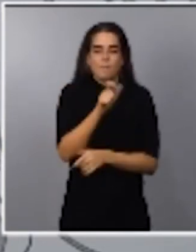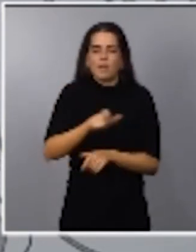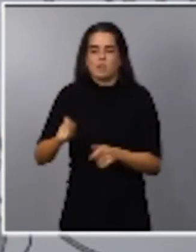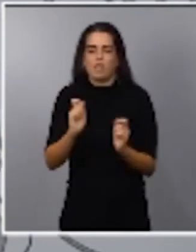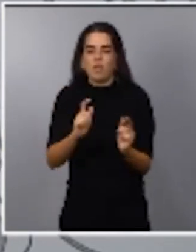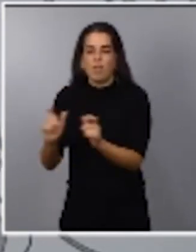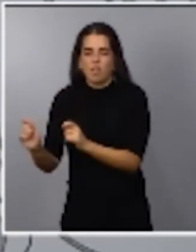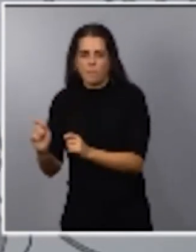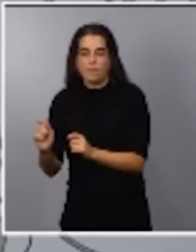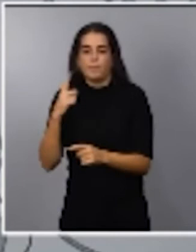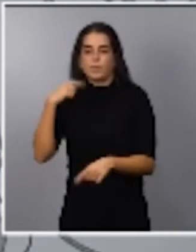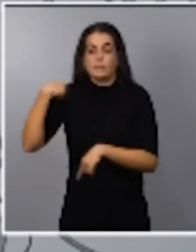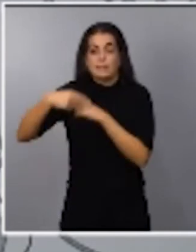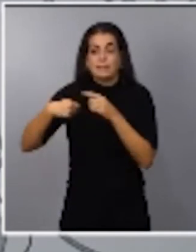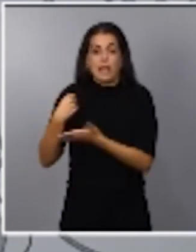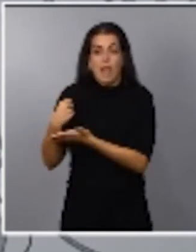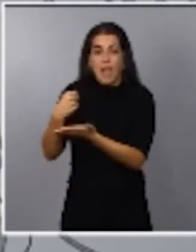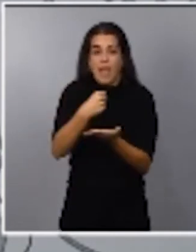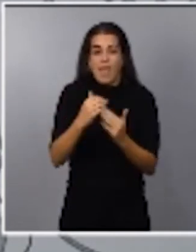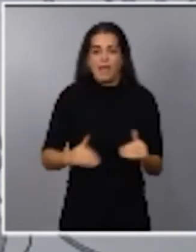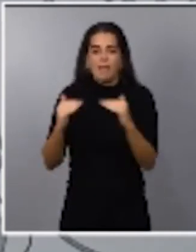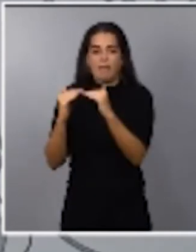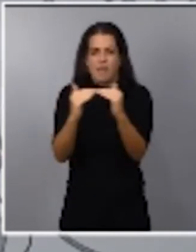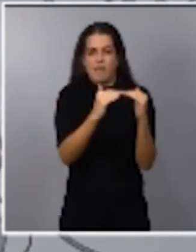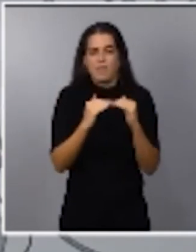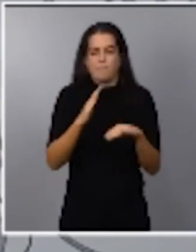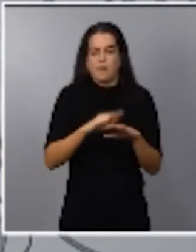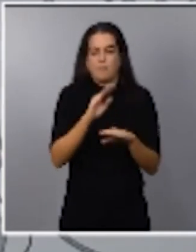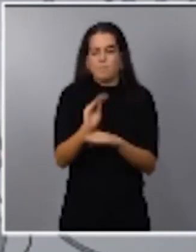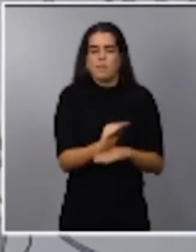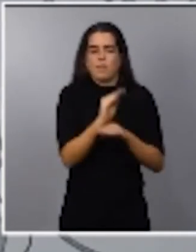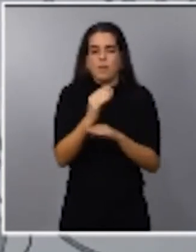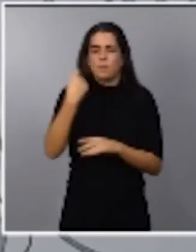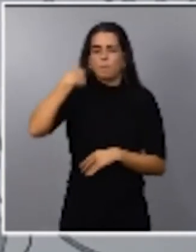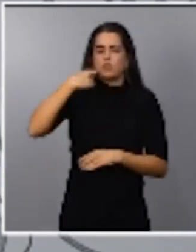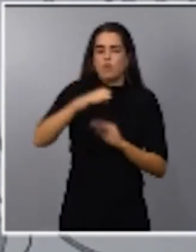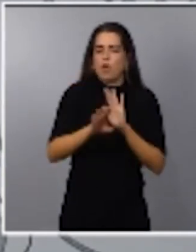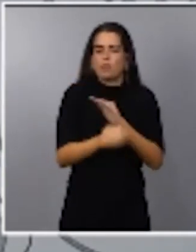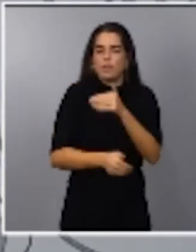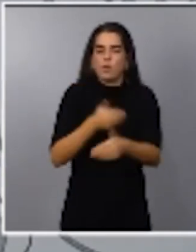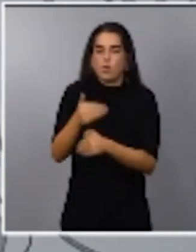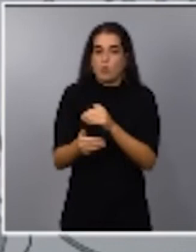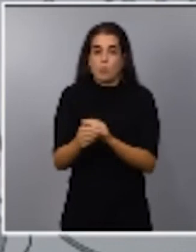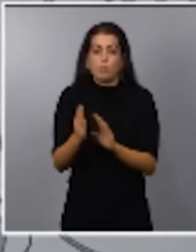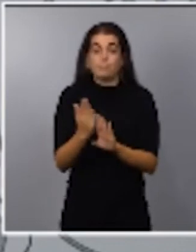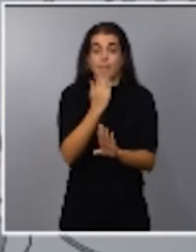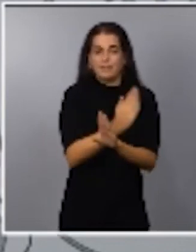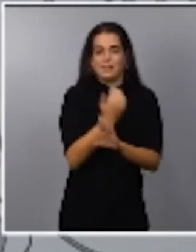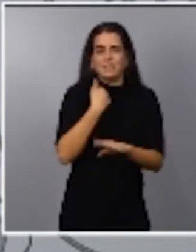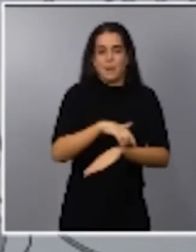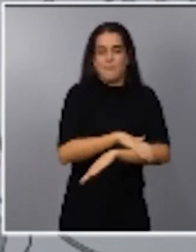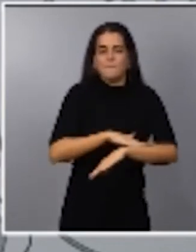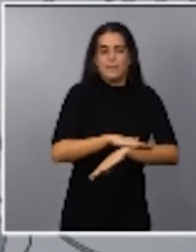puesto en marcha es un mecanismo importante para ese mantenimiento de las pensiones del que les ha dado cuenta el ministro Escrivá, pero que